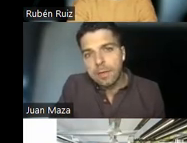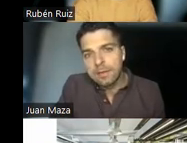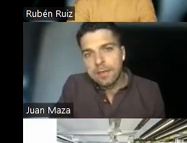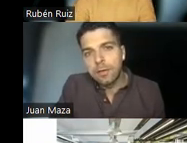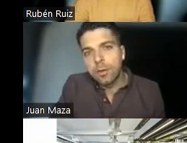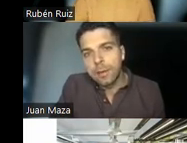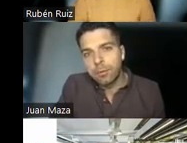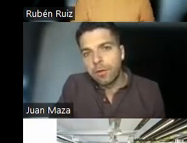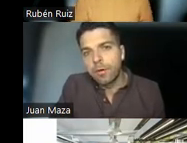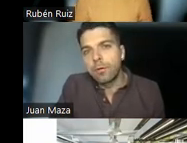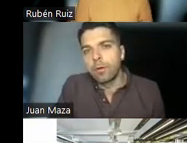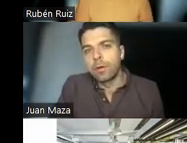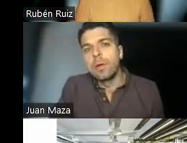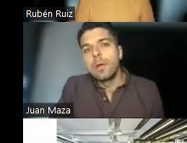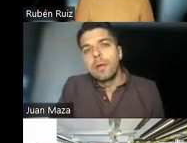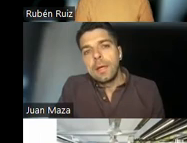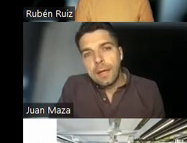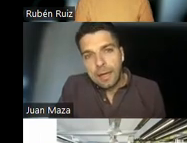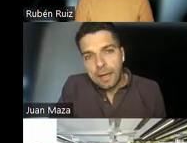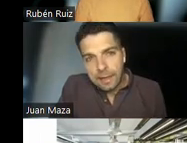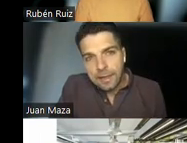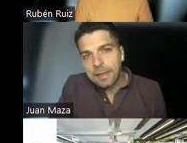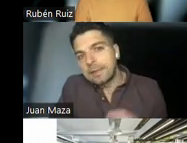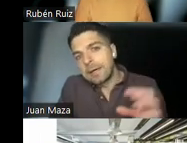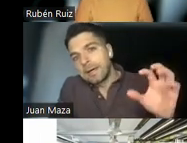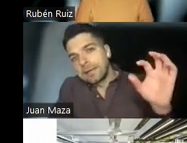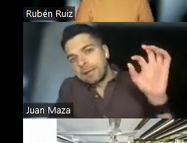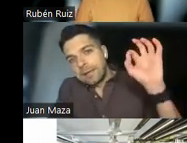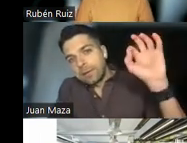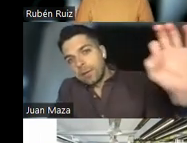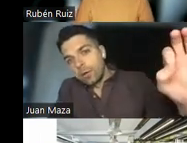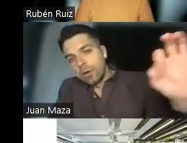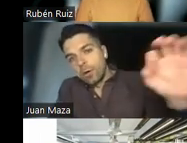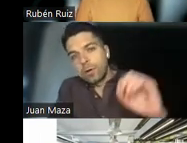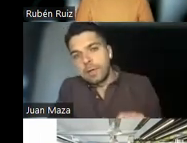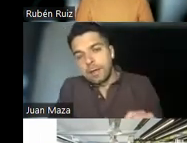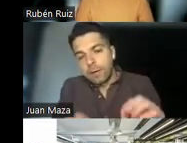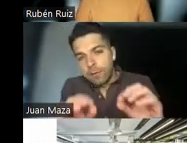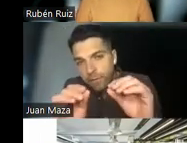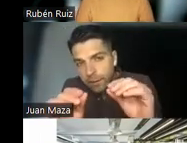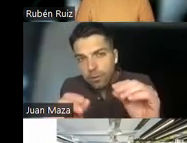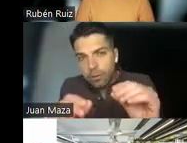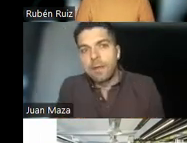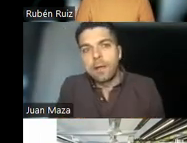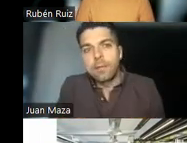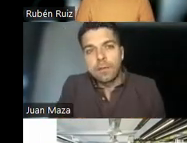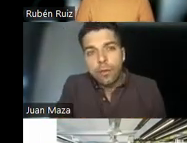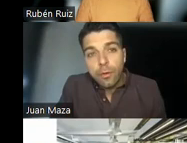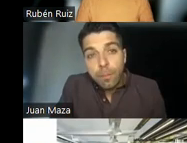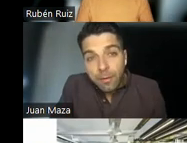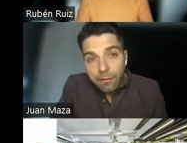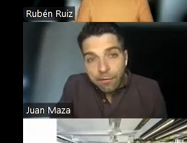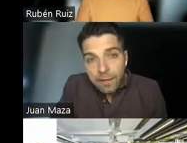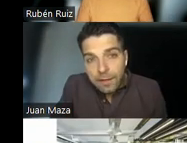digamos, está indicando la exposición a un olor. En la raya negrita, está indicando el olor fino, el olor del nervio